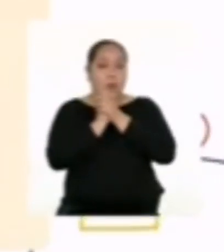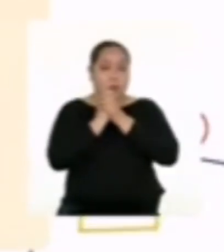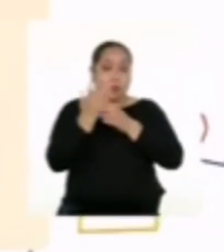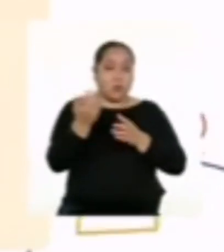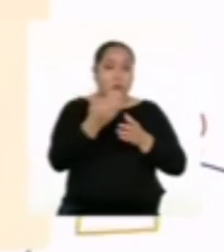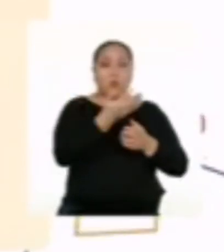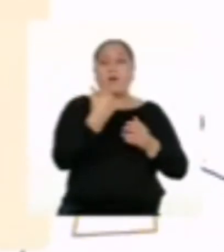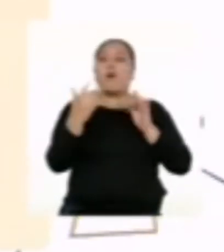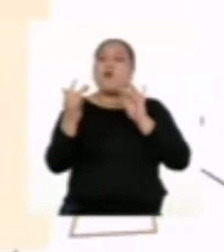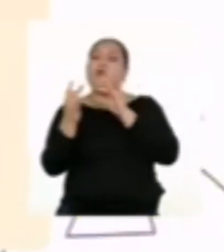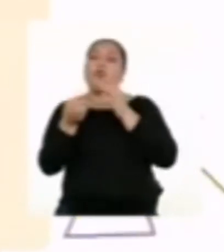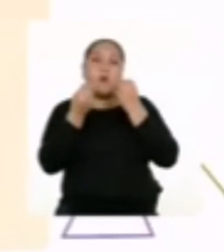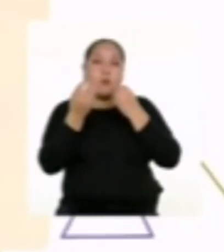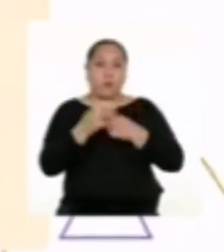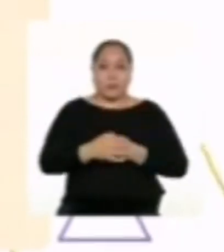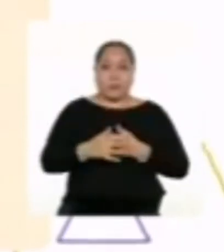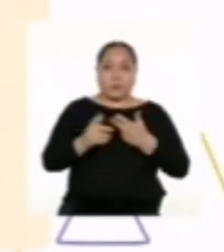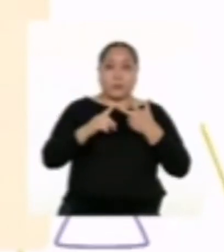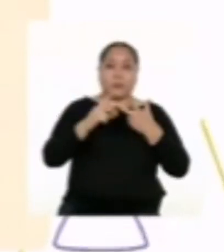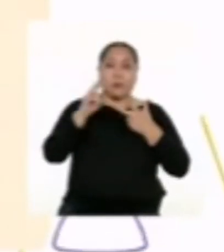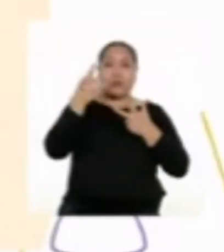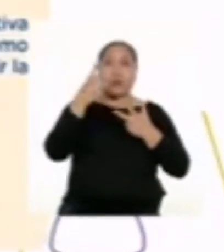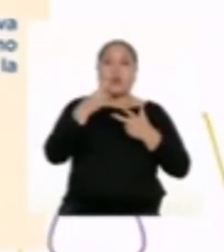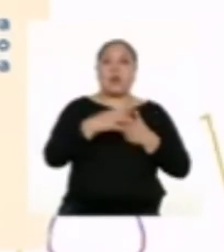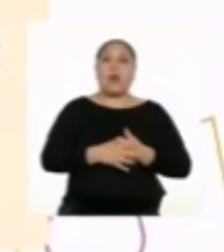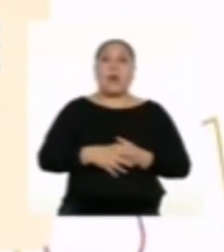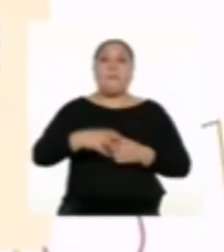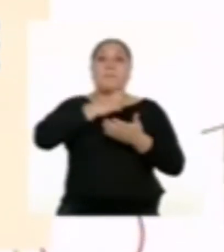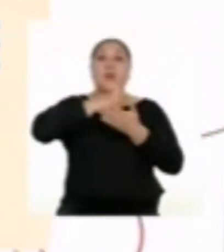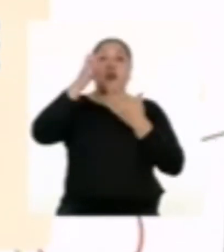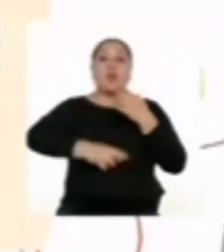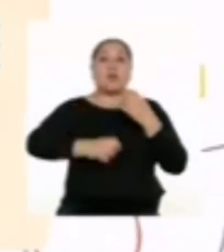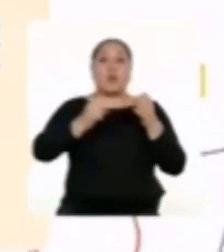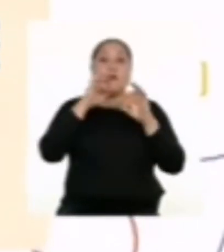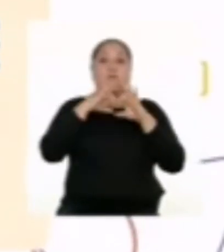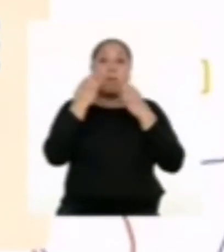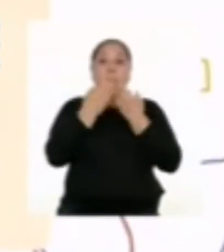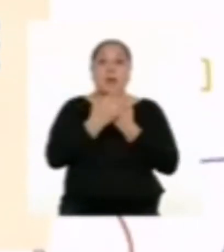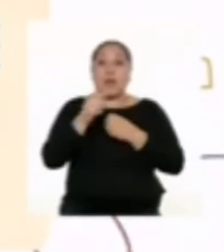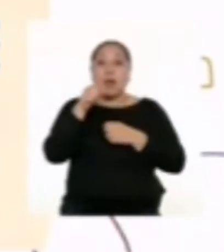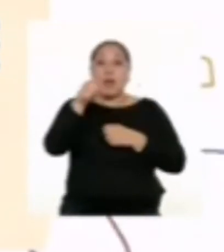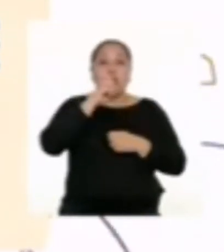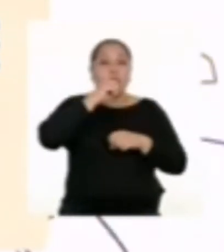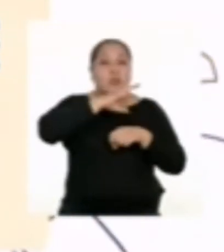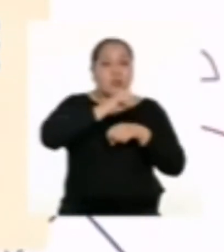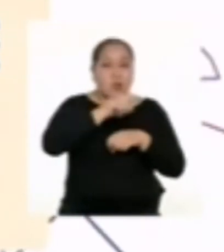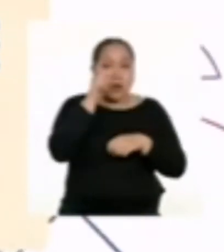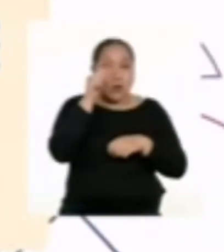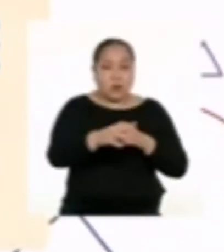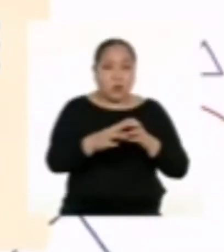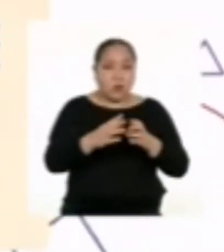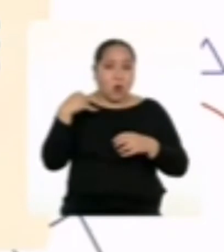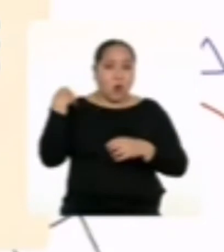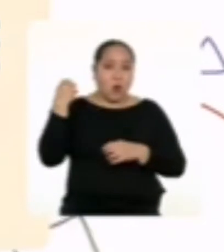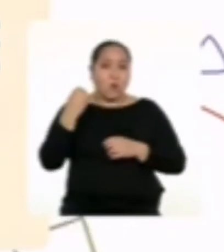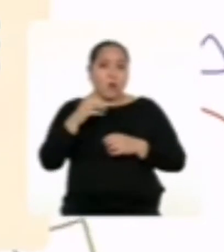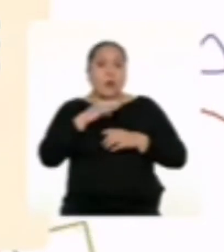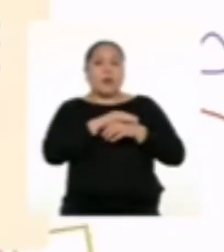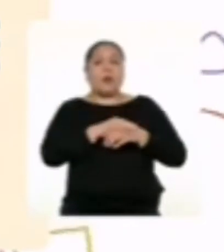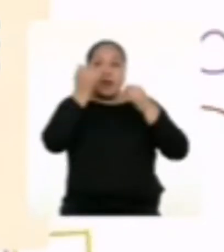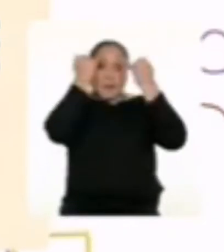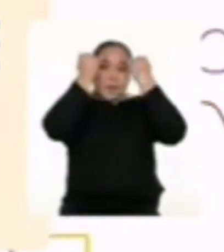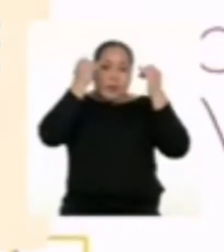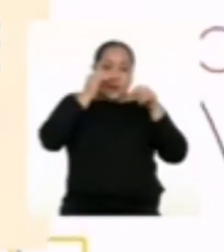regularmente. Tres. Proyectos en familia. Sugiera a su adolescente que tome iniciativa para